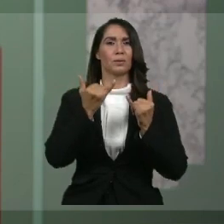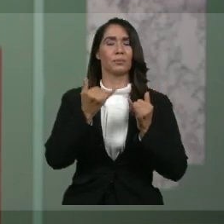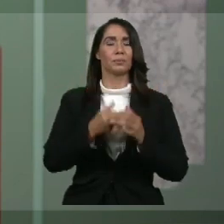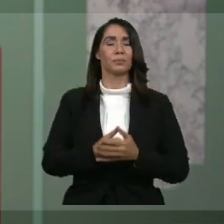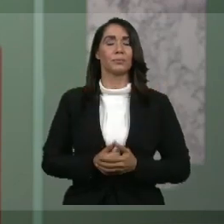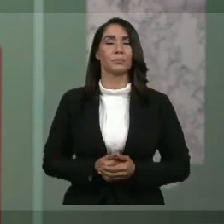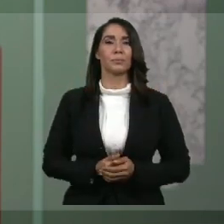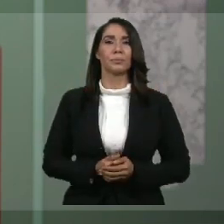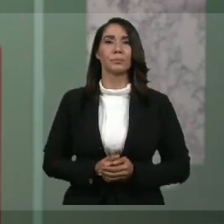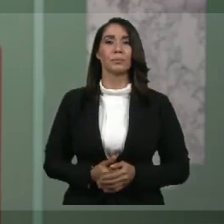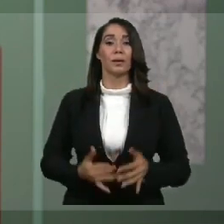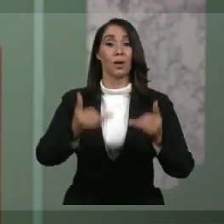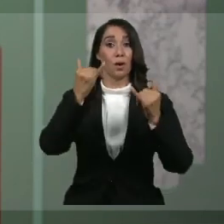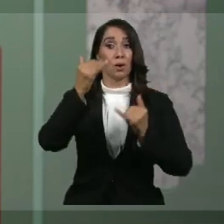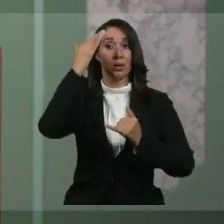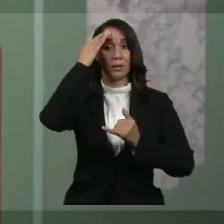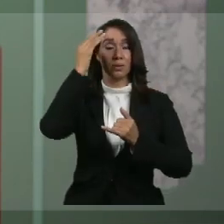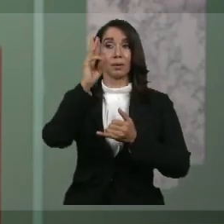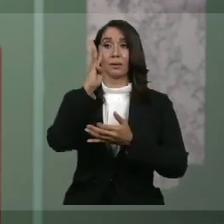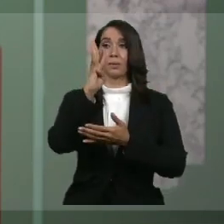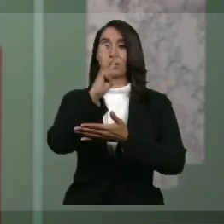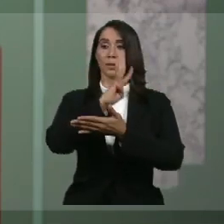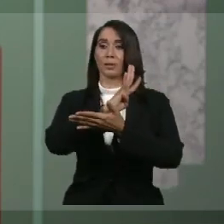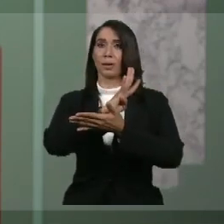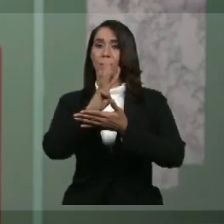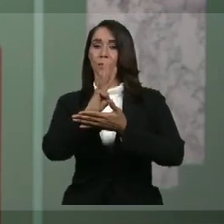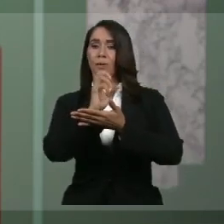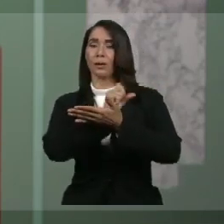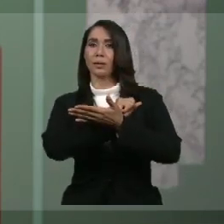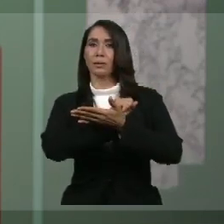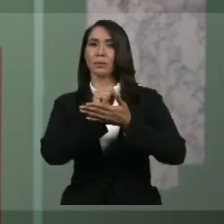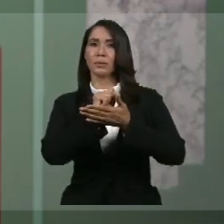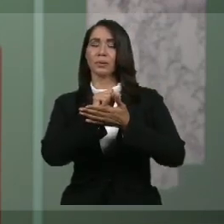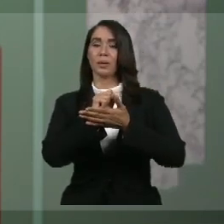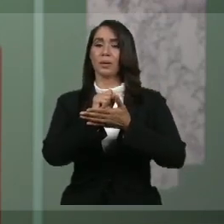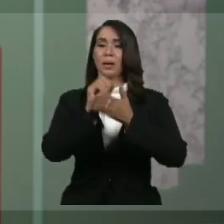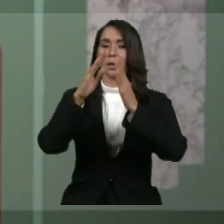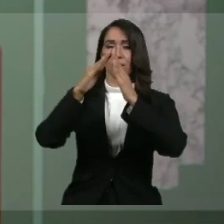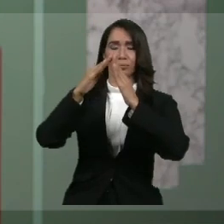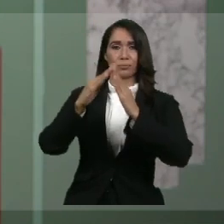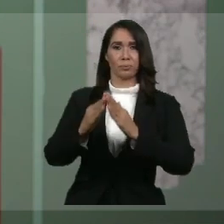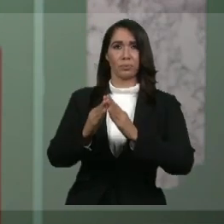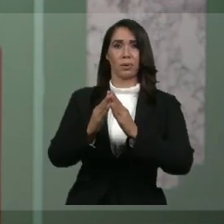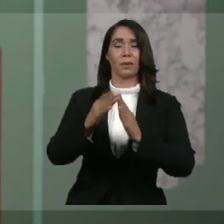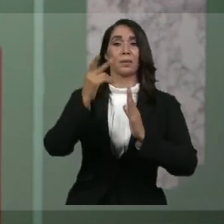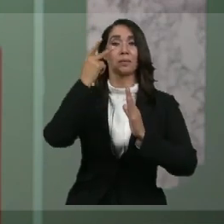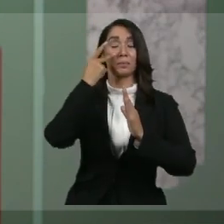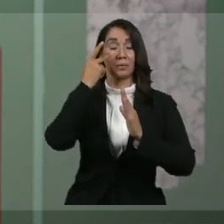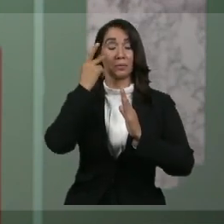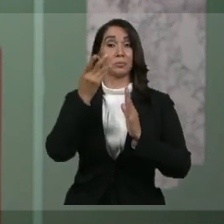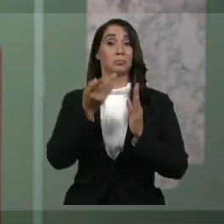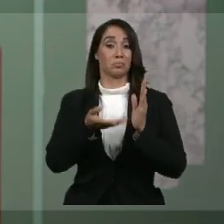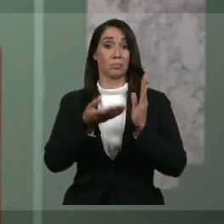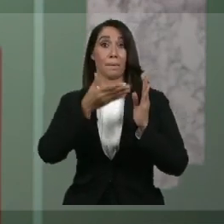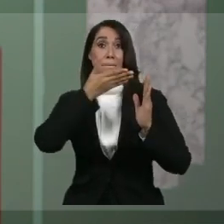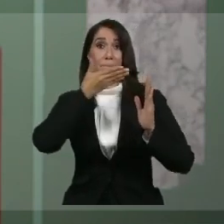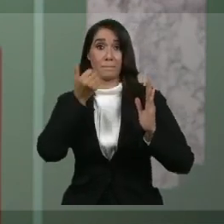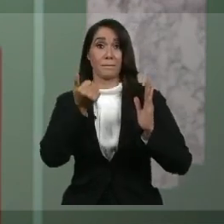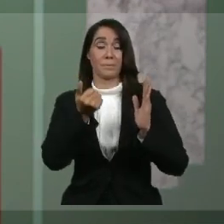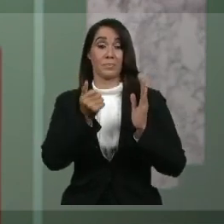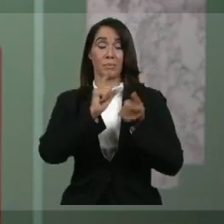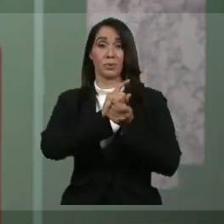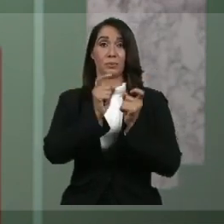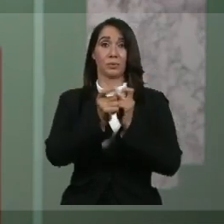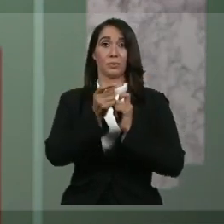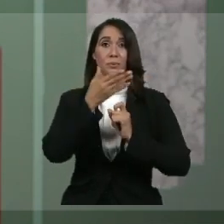estas cuatro semanas de aislamiento y de sacrificio colectivo están dando sus primeros frutos. Por eso,